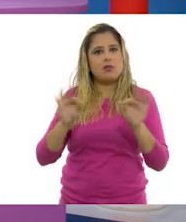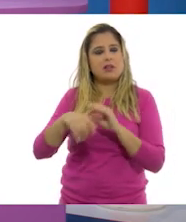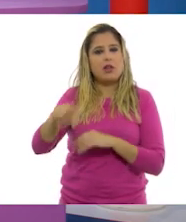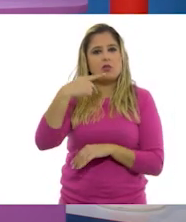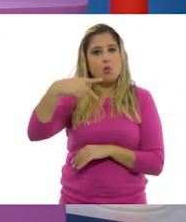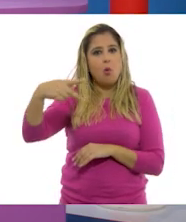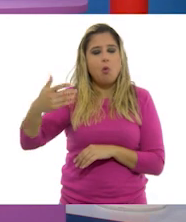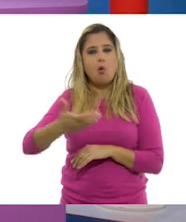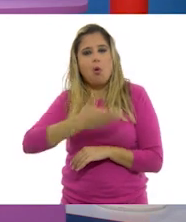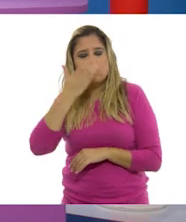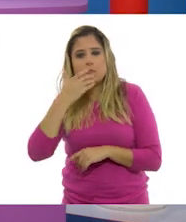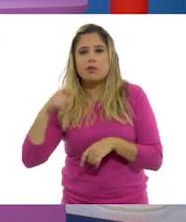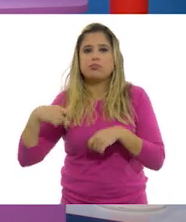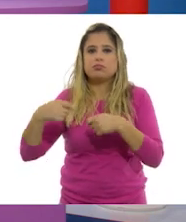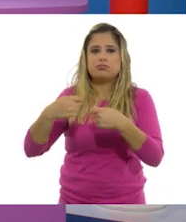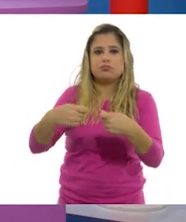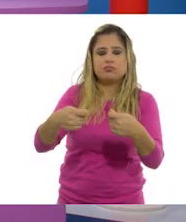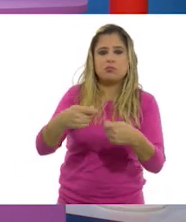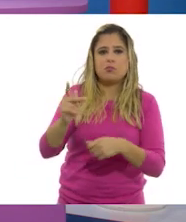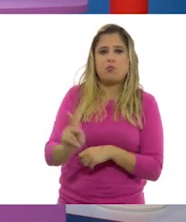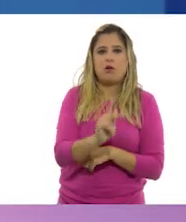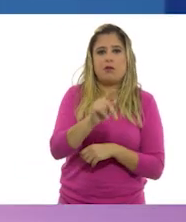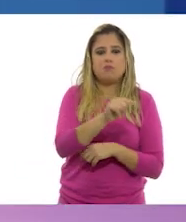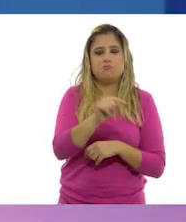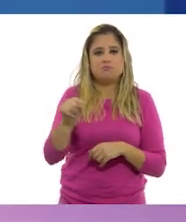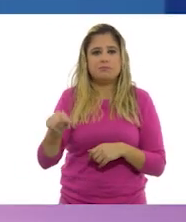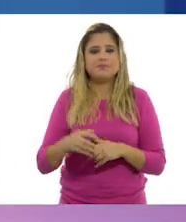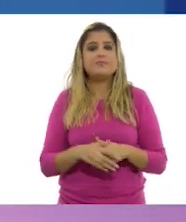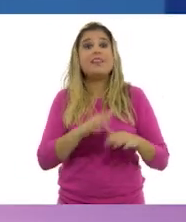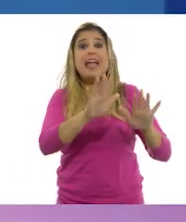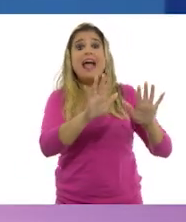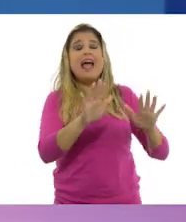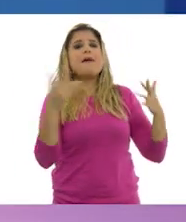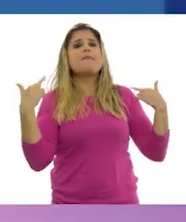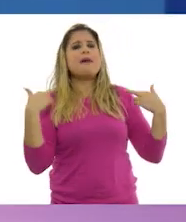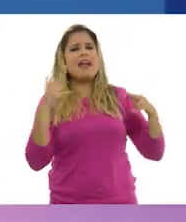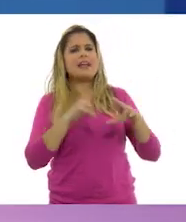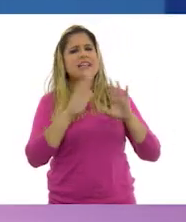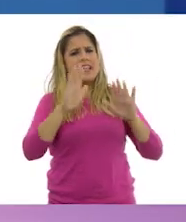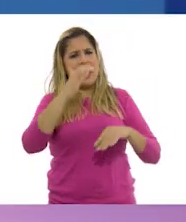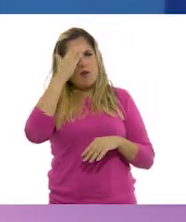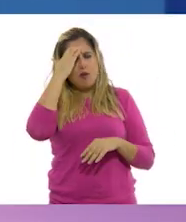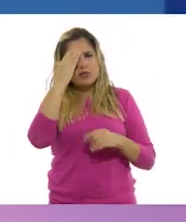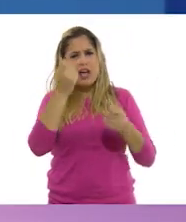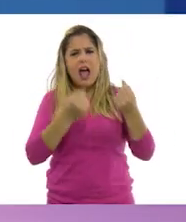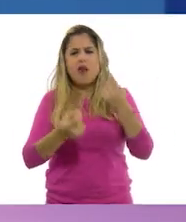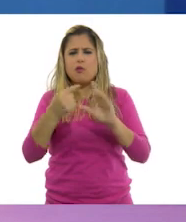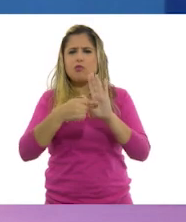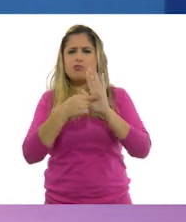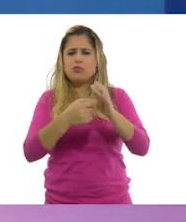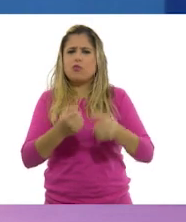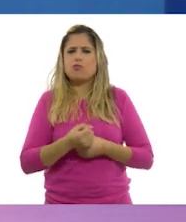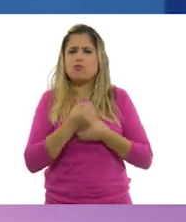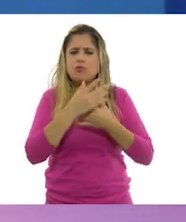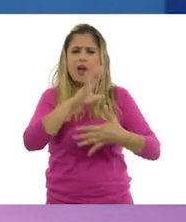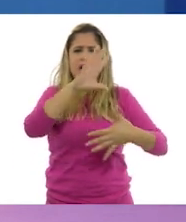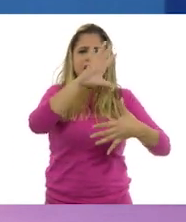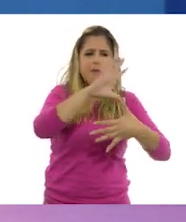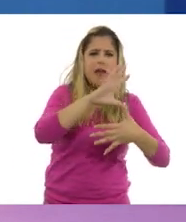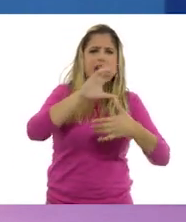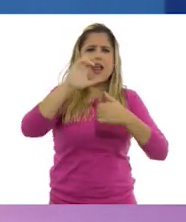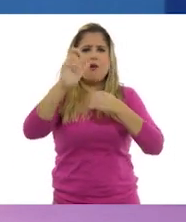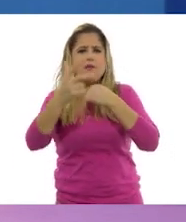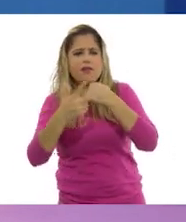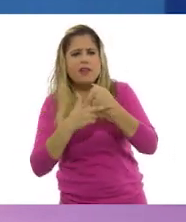costumbres y tradiciones de los pueblos. Profesor, ya conocimos algunas manifestaciones de América, Europa,